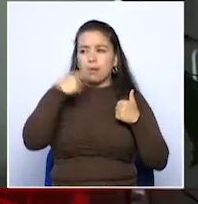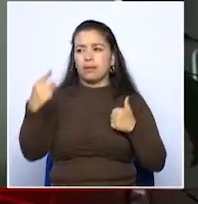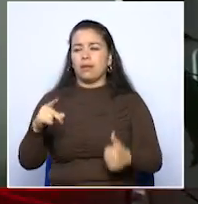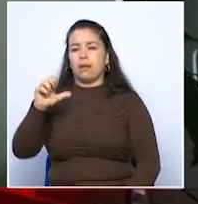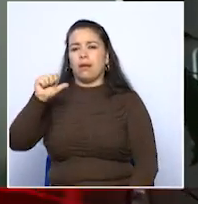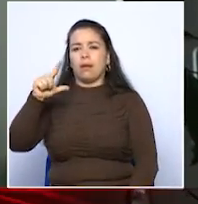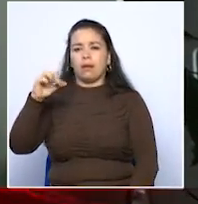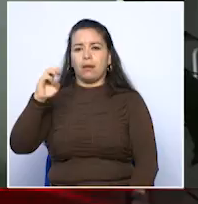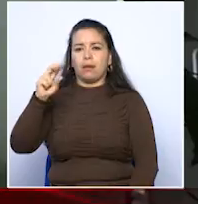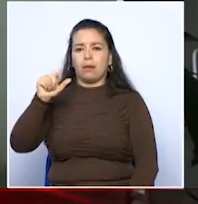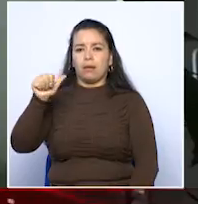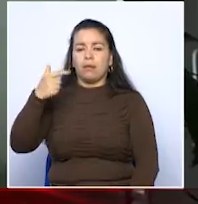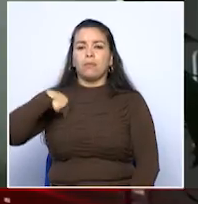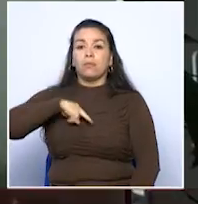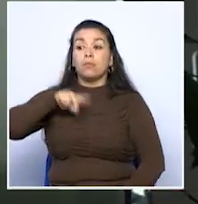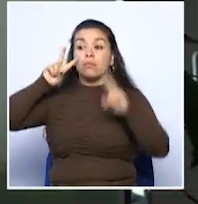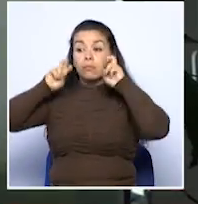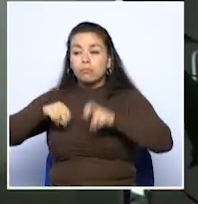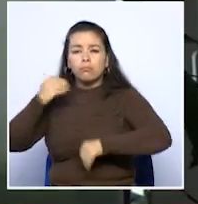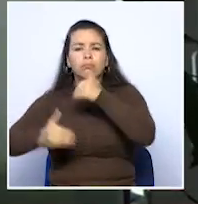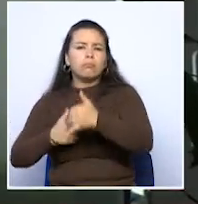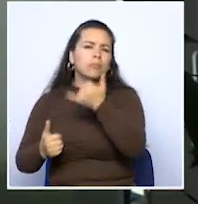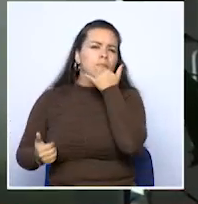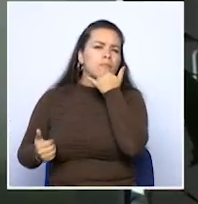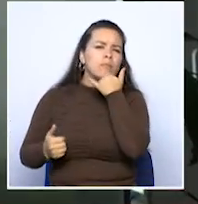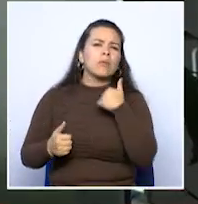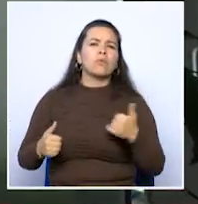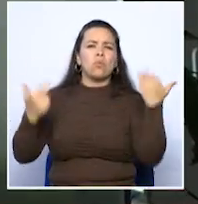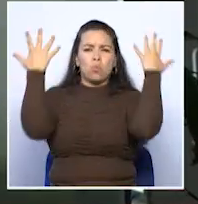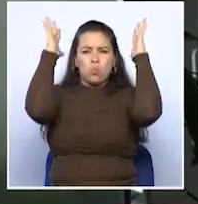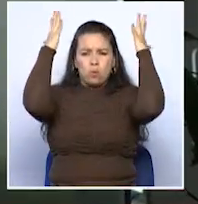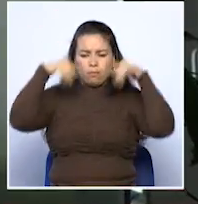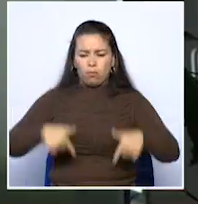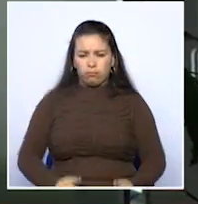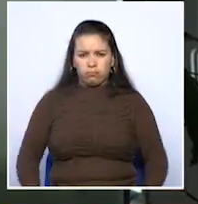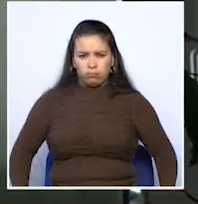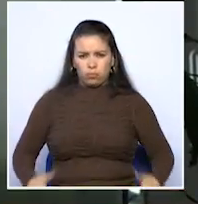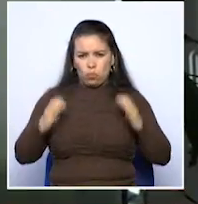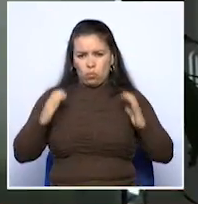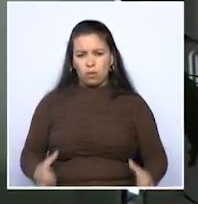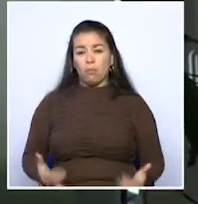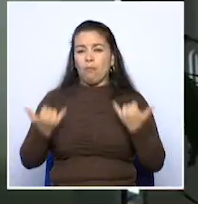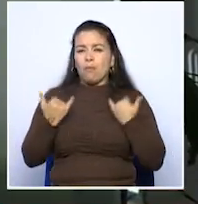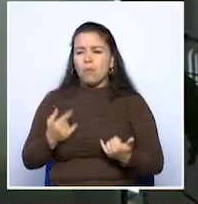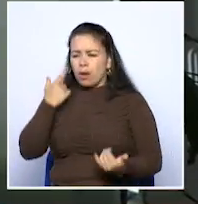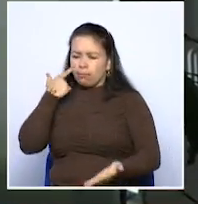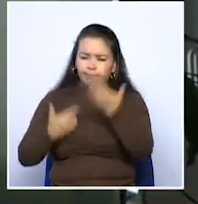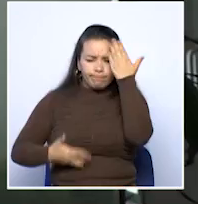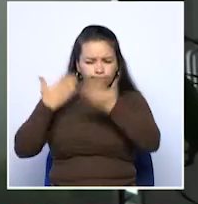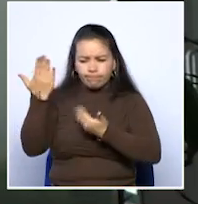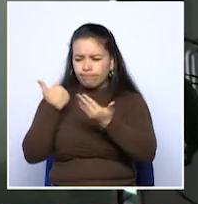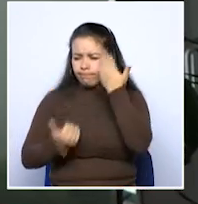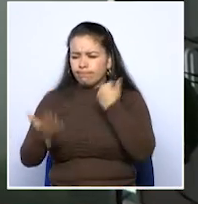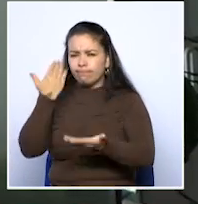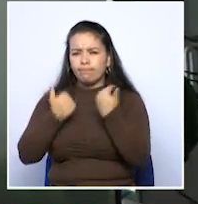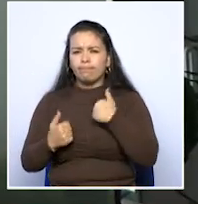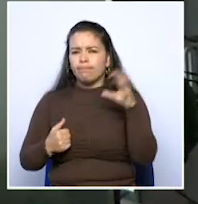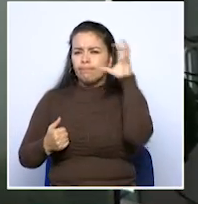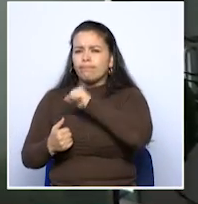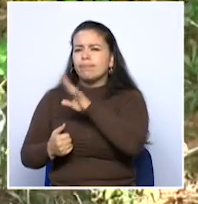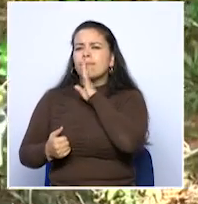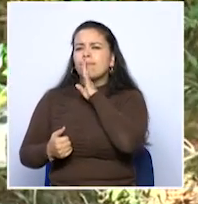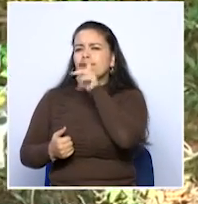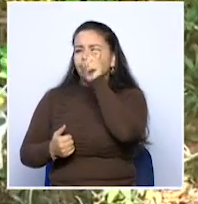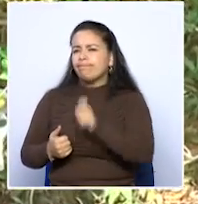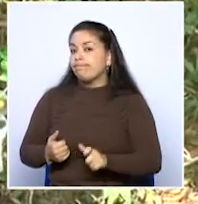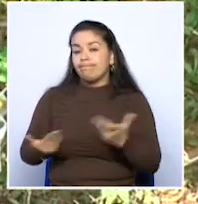Nosotros estamos en proceso de investigación, fueron unas partes del cuerpo que se encontraron, estamos en esa etapa de investigación, no ha podido ser identificado ese cuerpo.